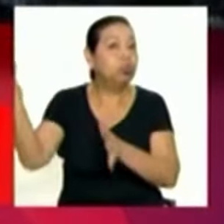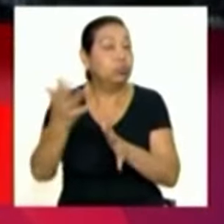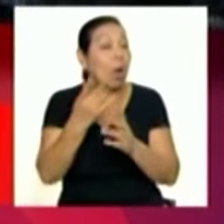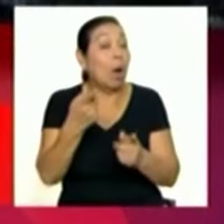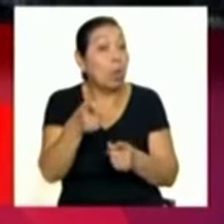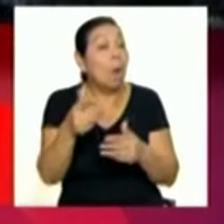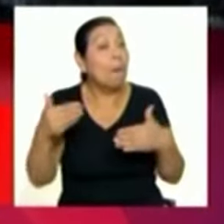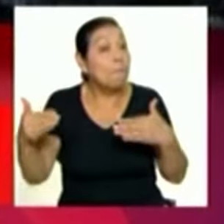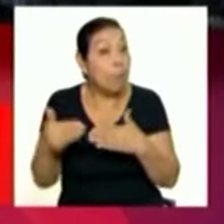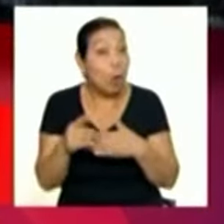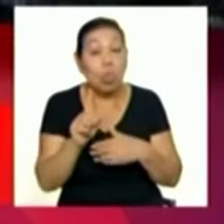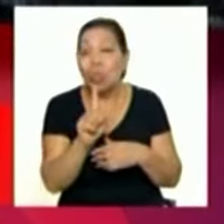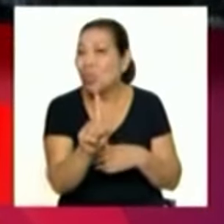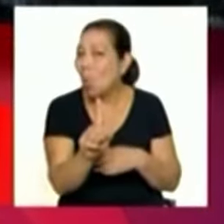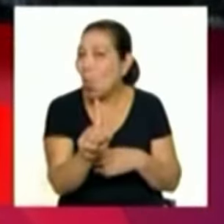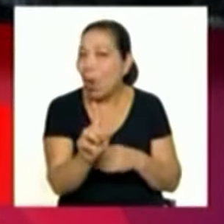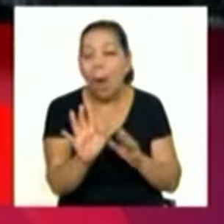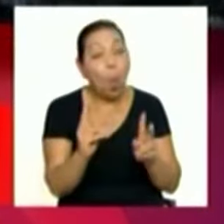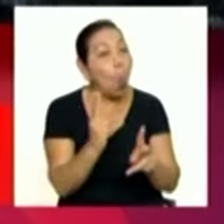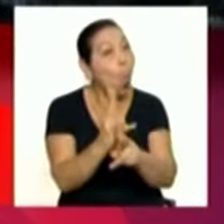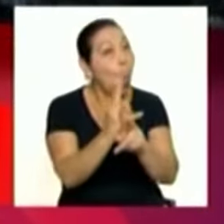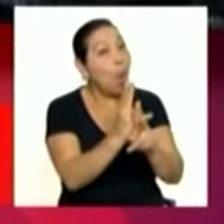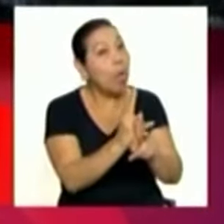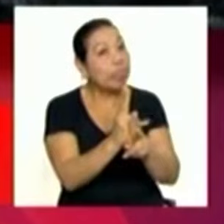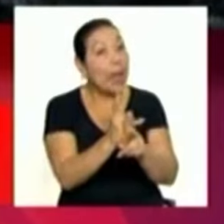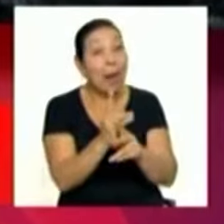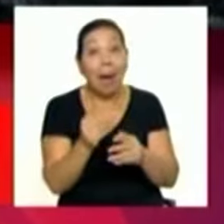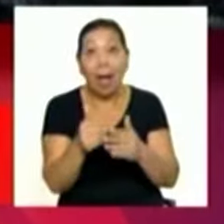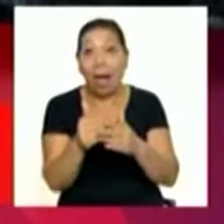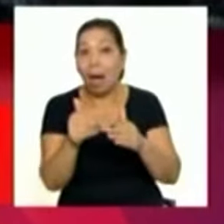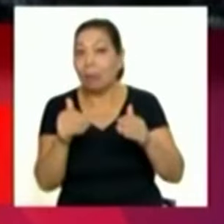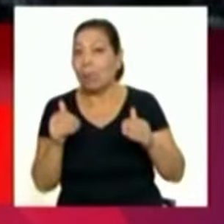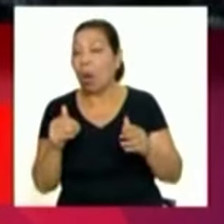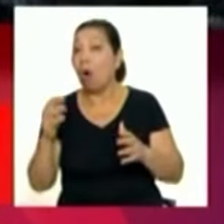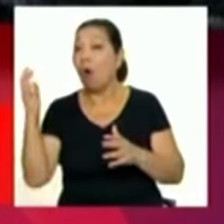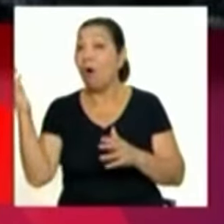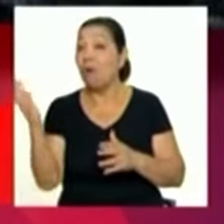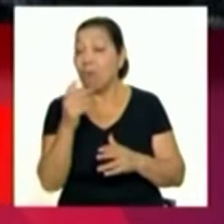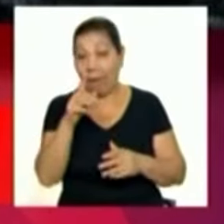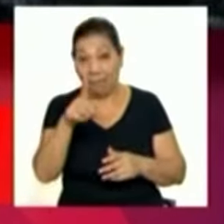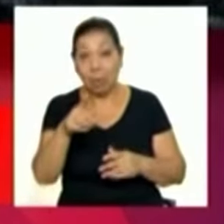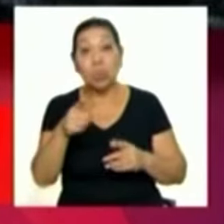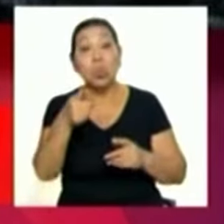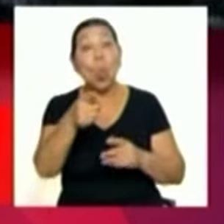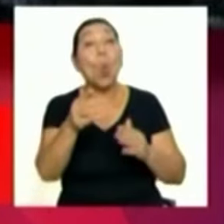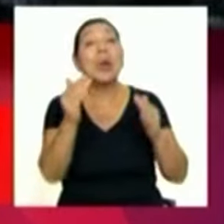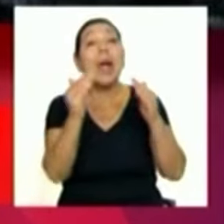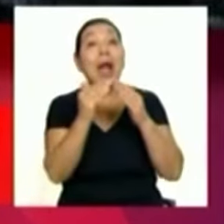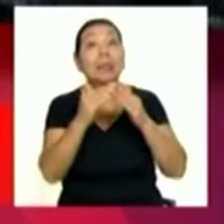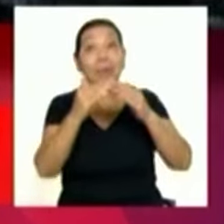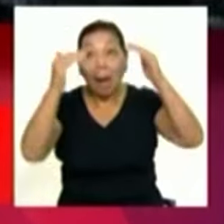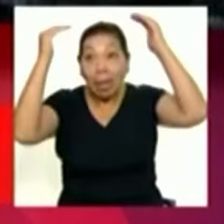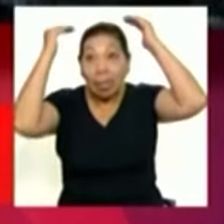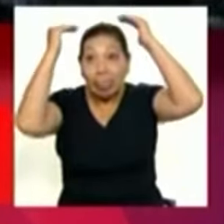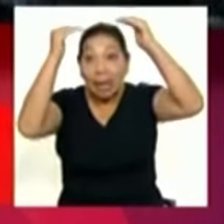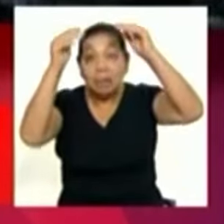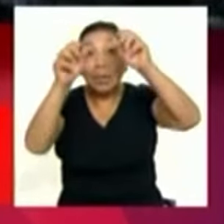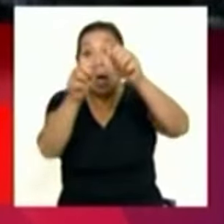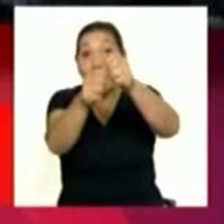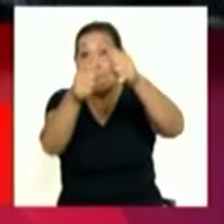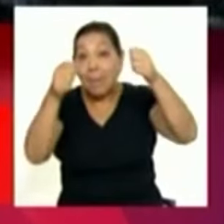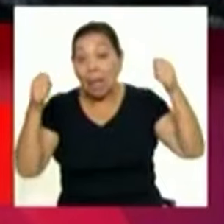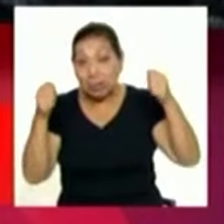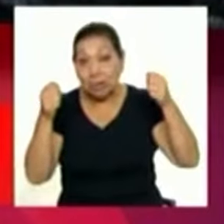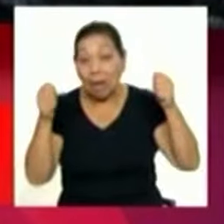ven una tormenta aproximarse, no se expongan y también ante los vientos fuertes refuercen los techos y las ventanas. Entonces como